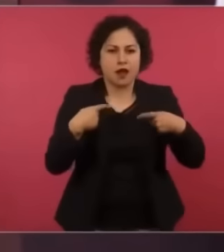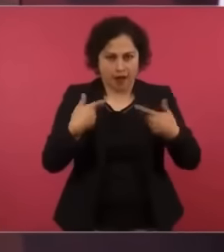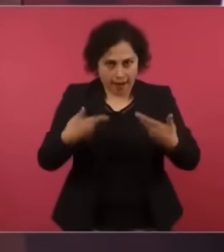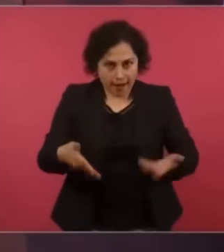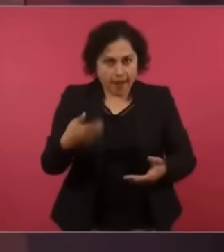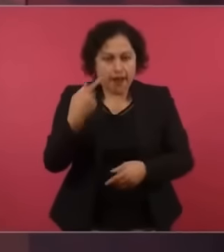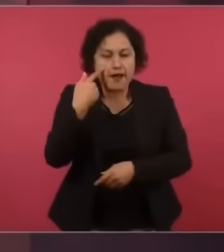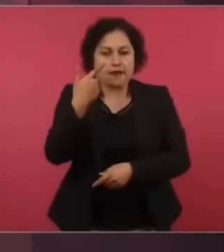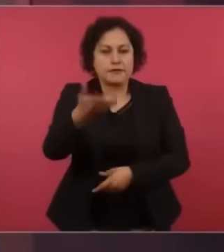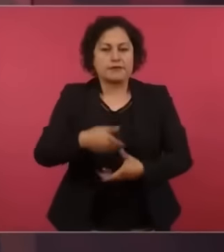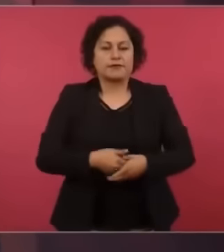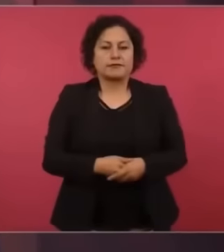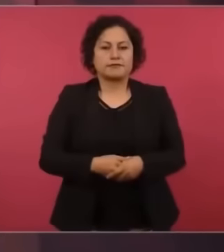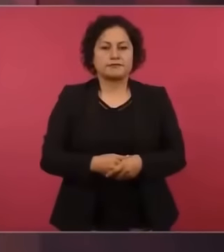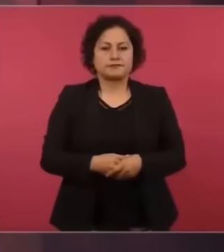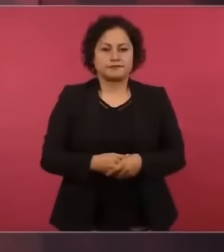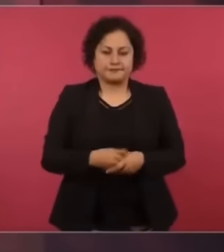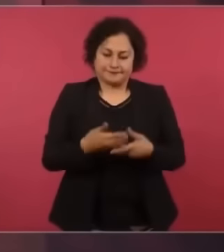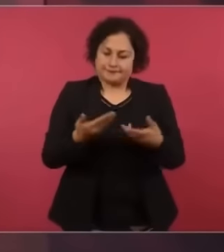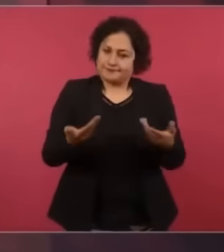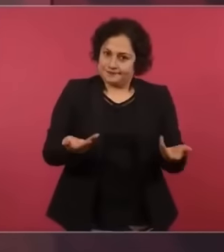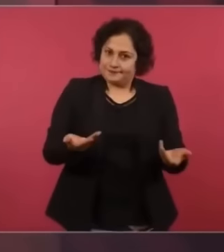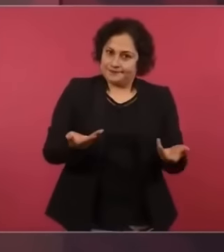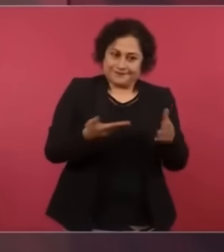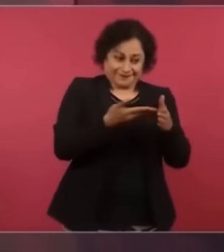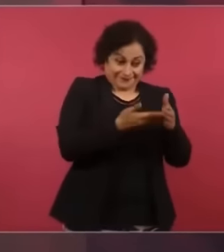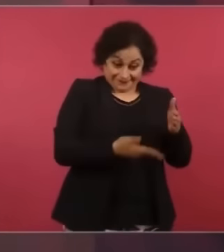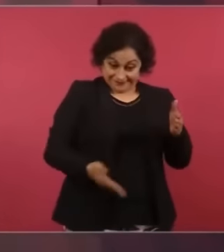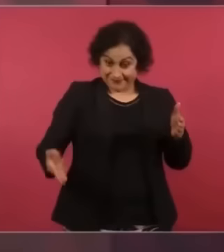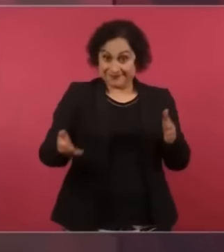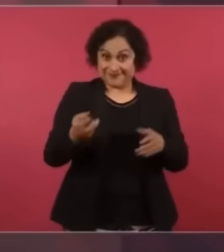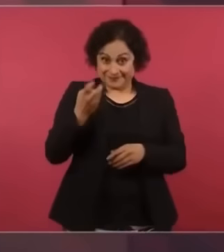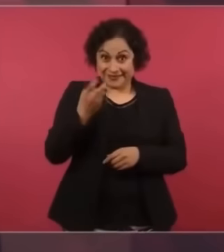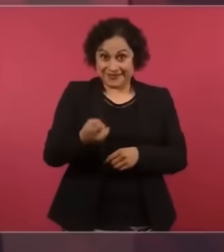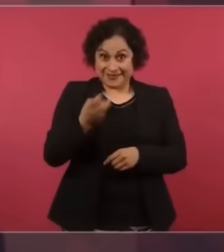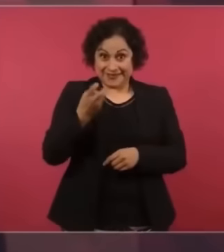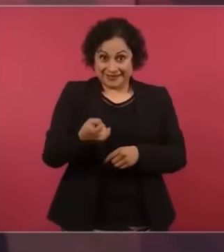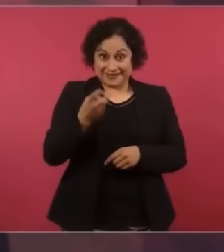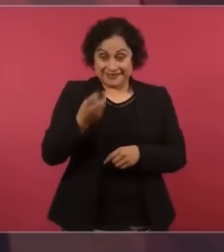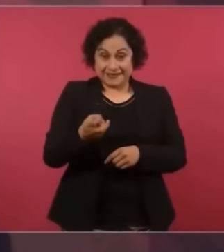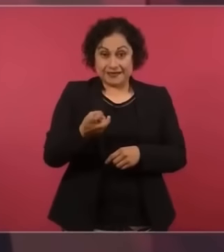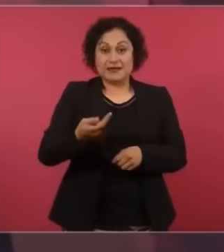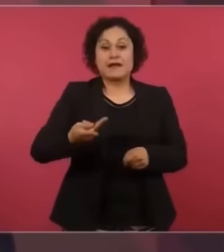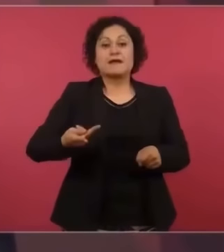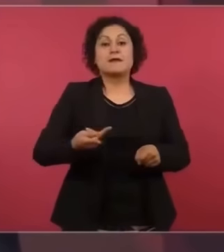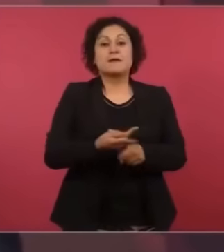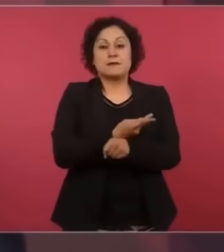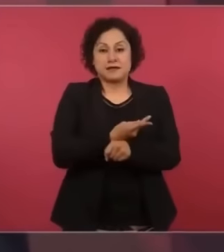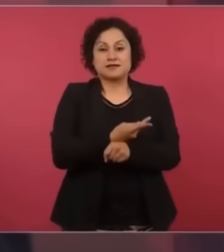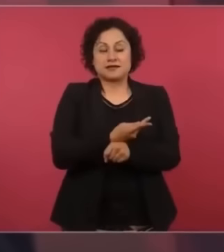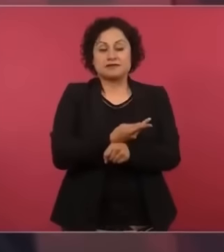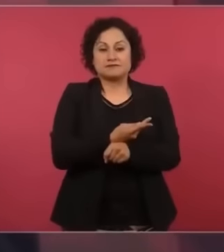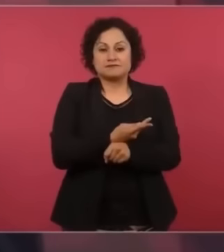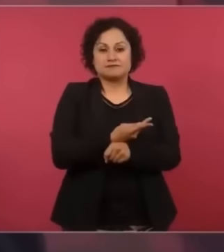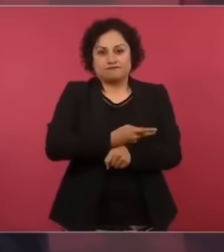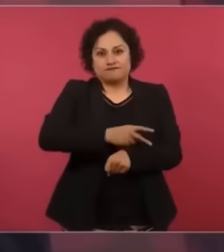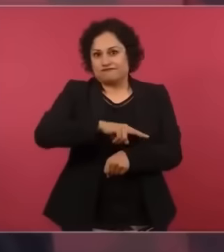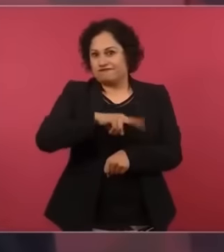contexto, en ese marco de entreguismo y de subordinación